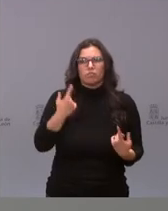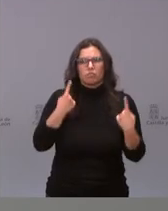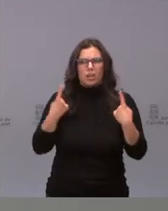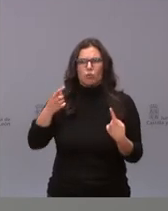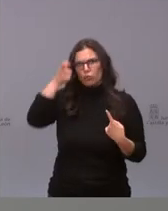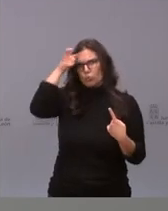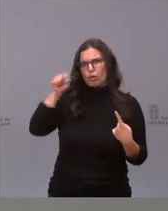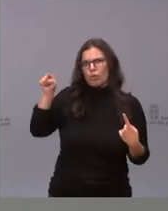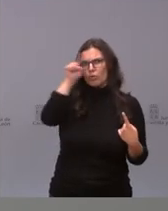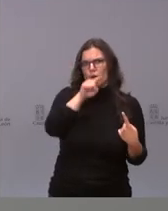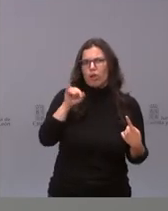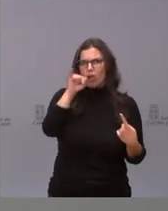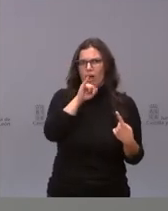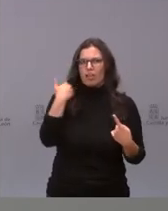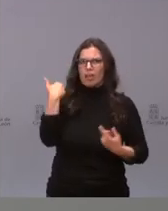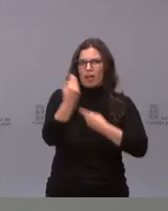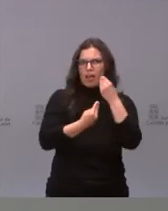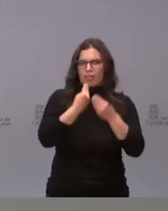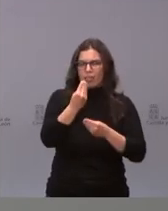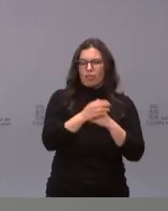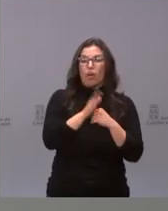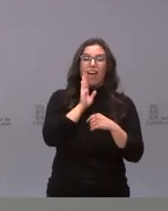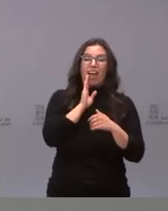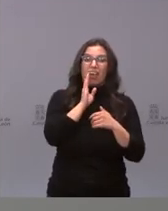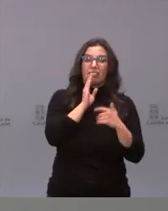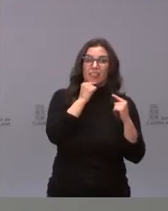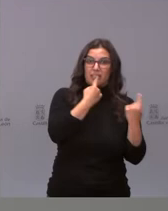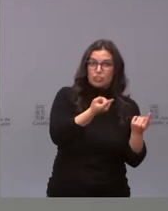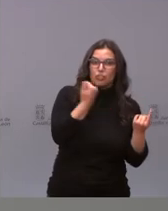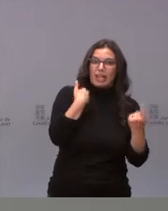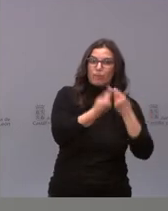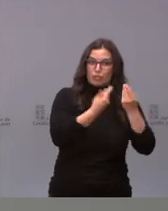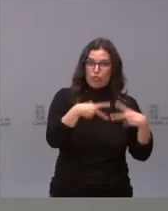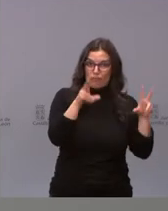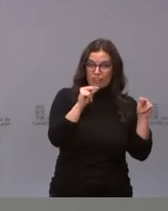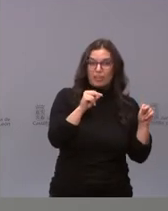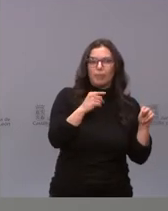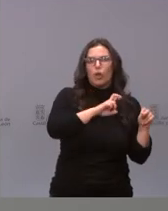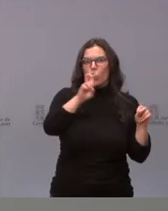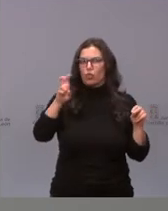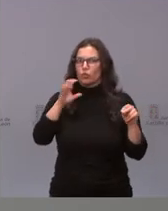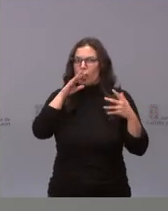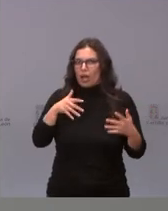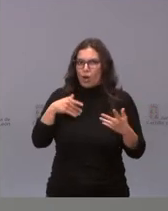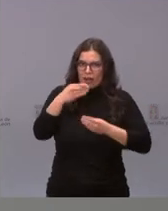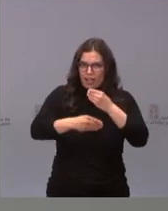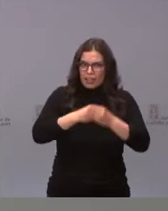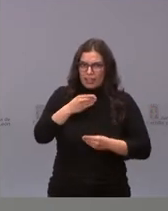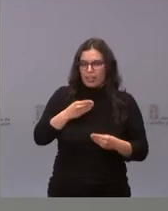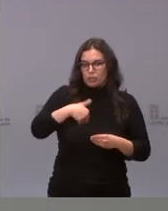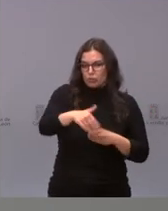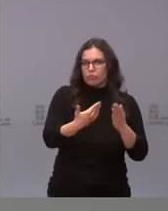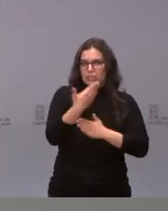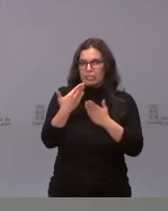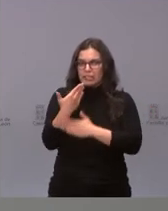municipios en los que ya se están haciendo. O aparte de los que he dicho son los que ya hemos hecho, pero ya hay varios de ellos que se van a hacer en estos